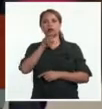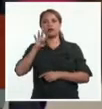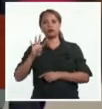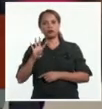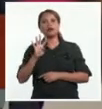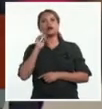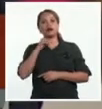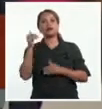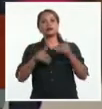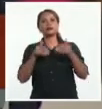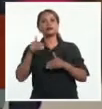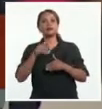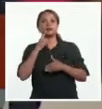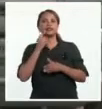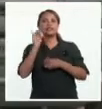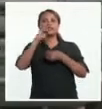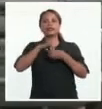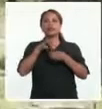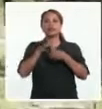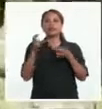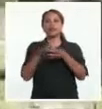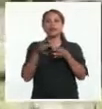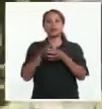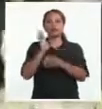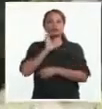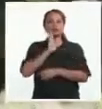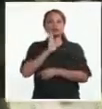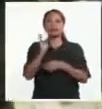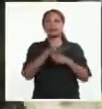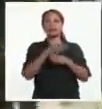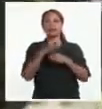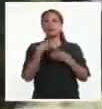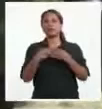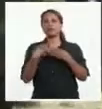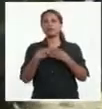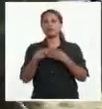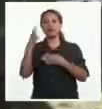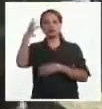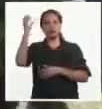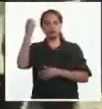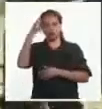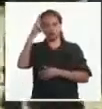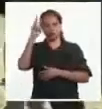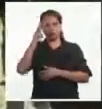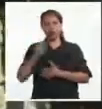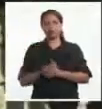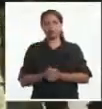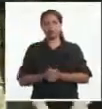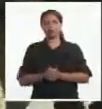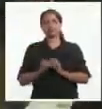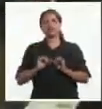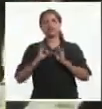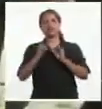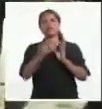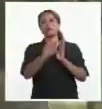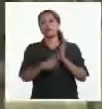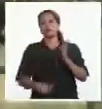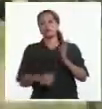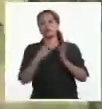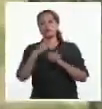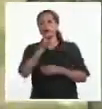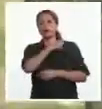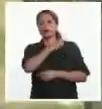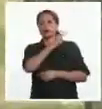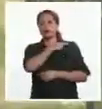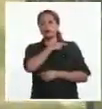del grupo delictivo Guerreros Unidos y agentes de diversas instituciones del Estado mexicano. Según el informe preliminar, las autoridades